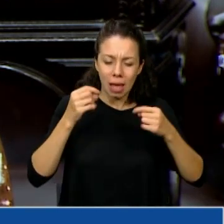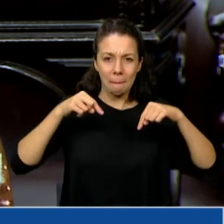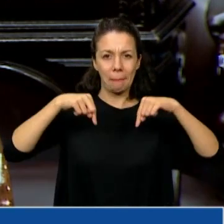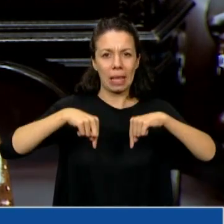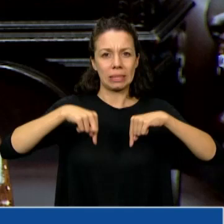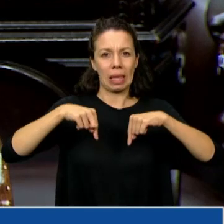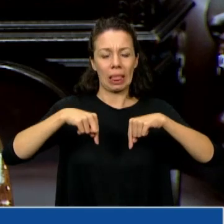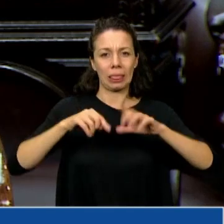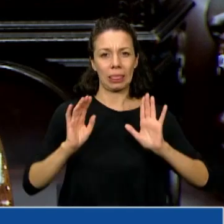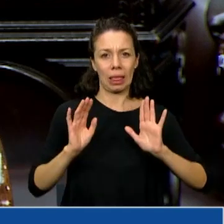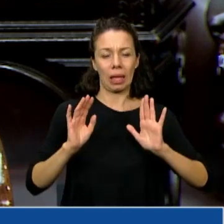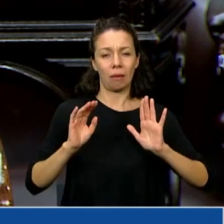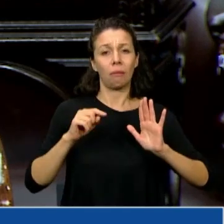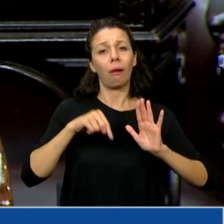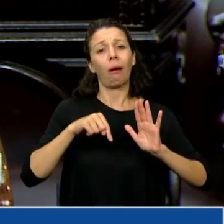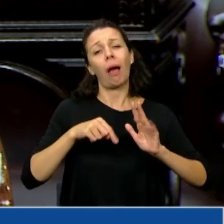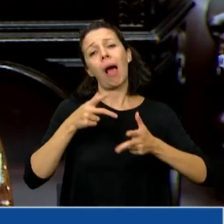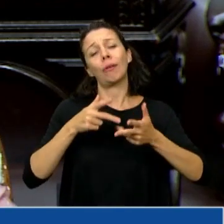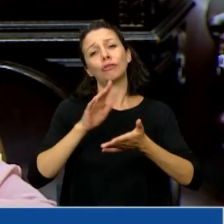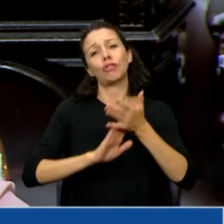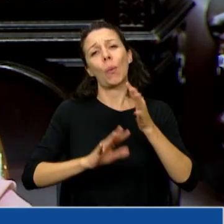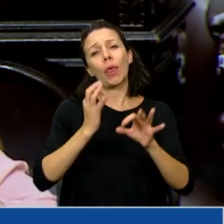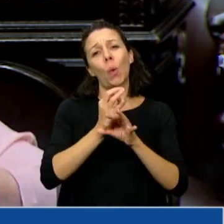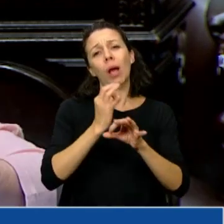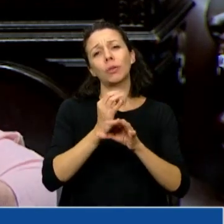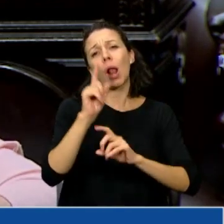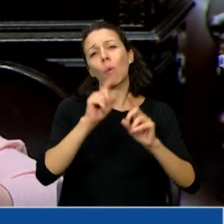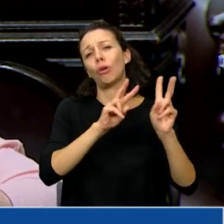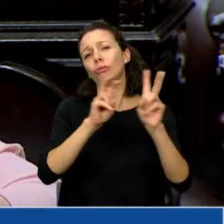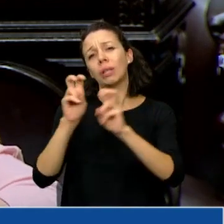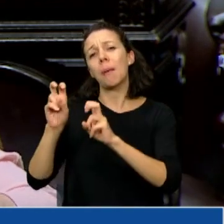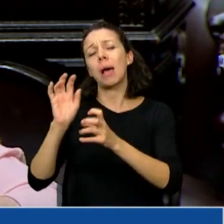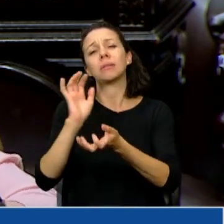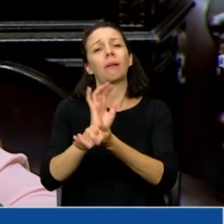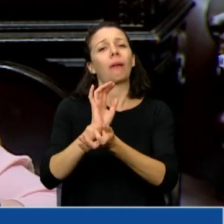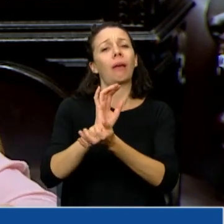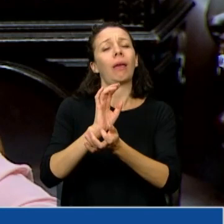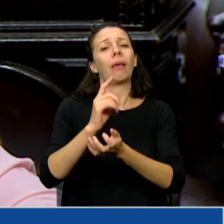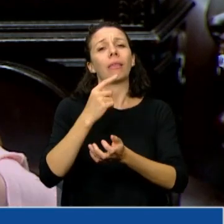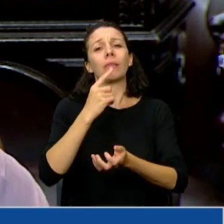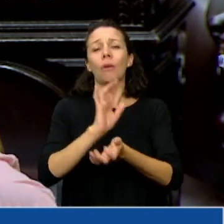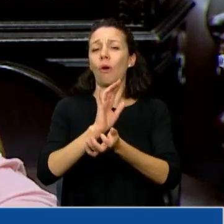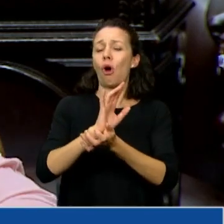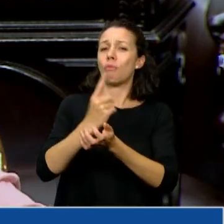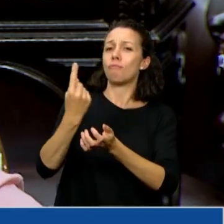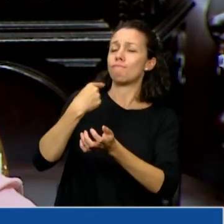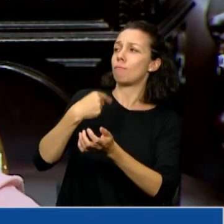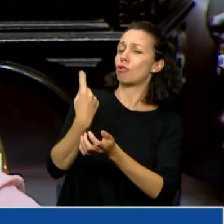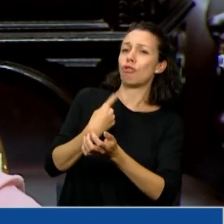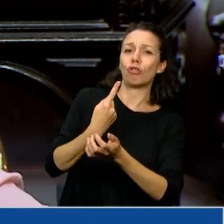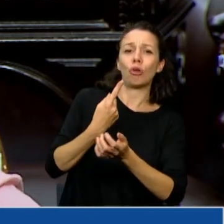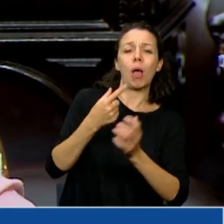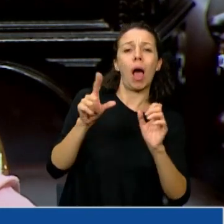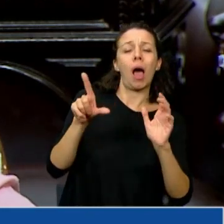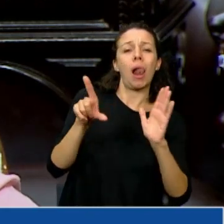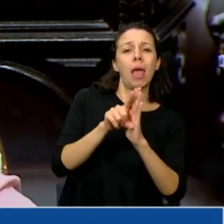se ha hablado en educación de cuestiones que ponen en juego lo que hacemos nosotros como legisladores cuando aprobamos